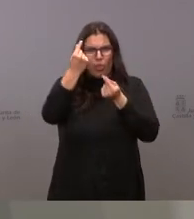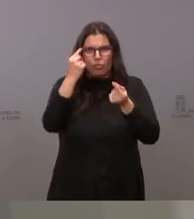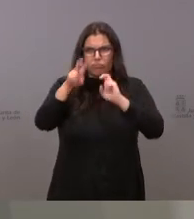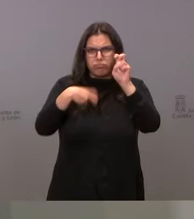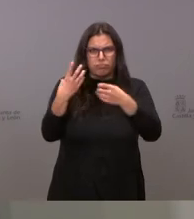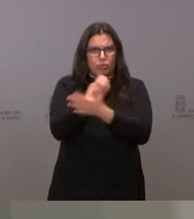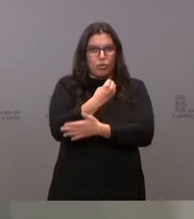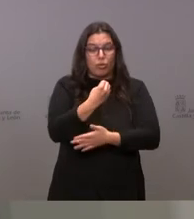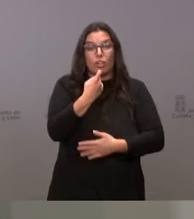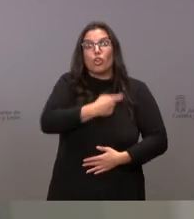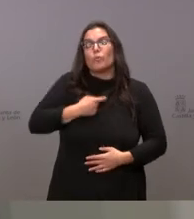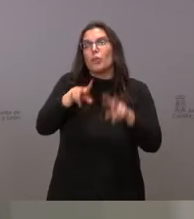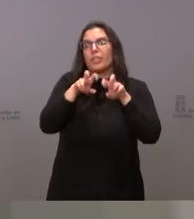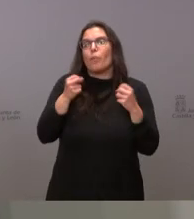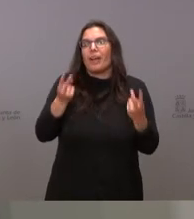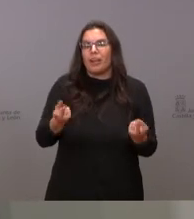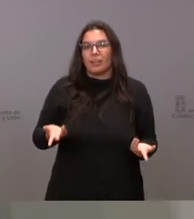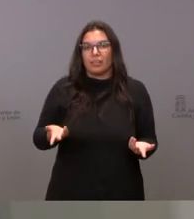¿Para qué sirven las comisiones de investigación?